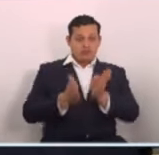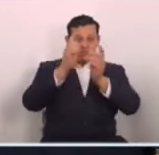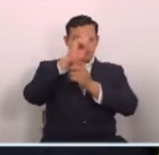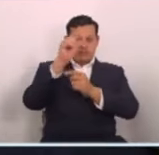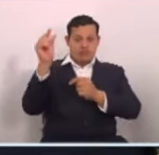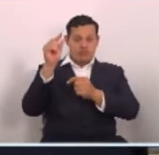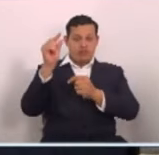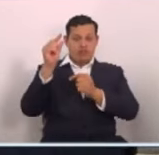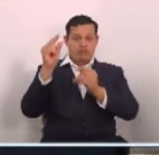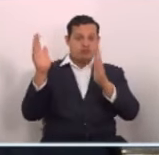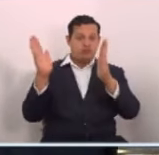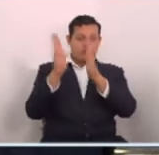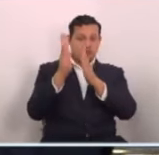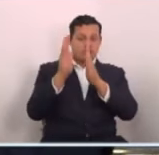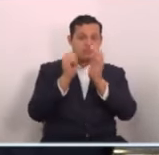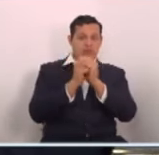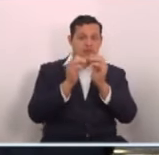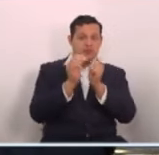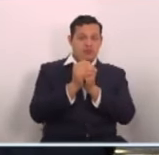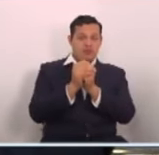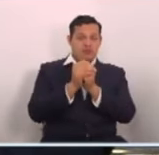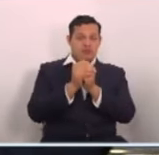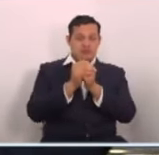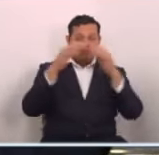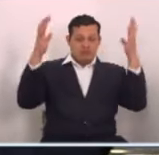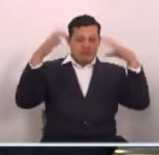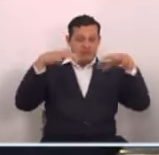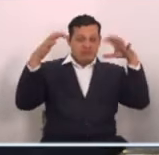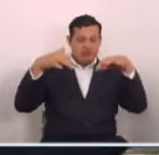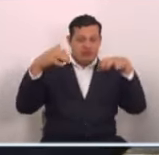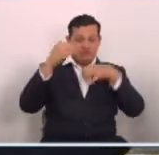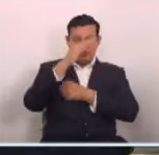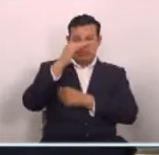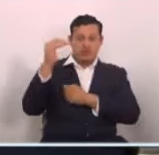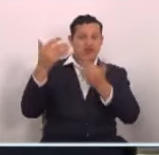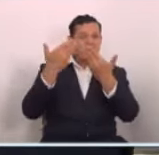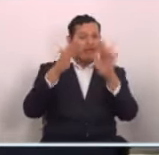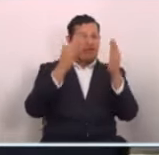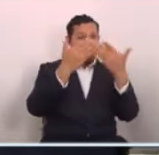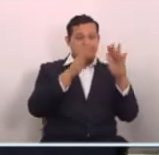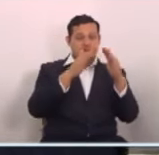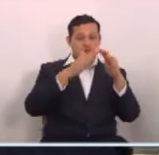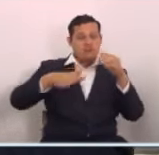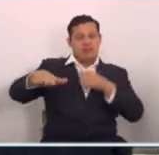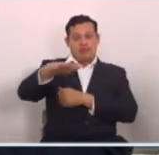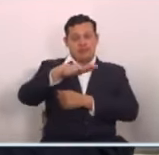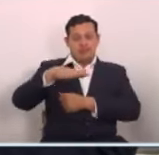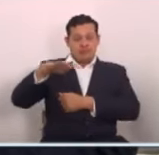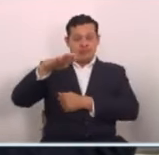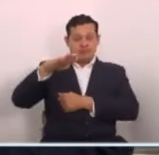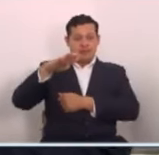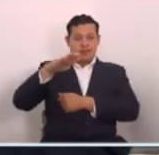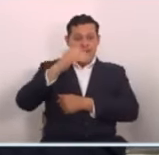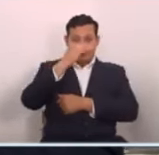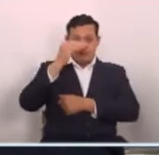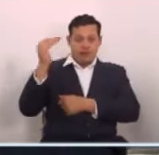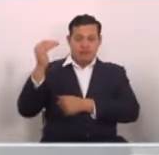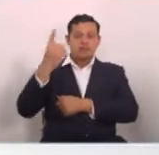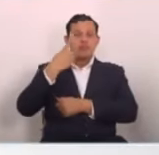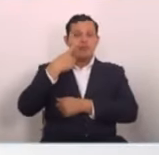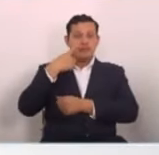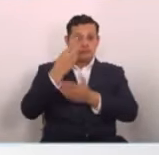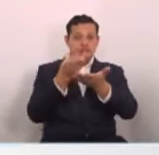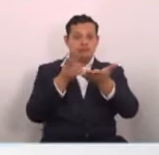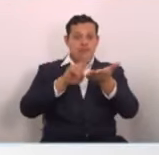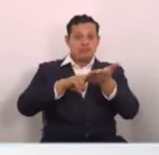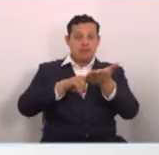está afrontando este fenómeno natural en el territorio, en los diferentes barrios, colonias del país donde se han